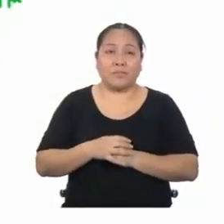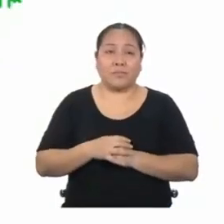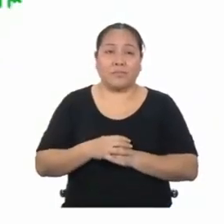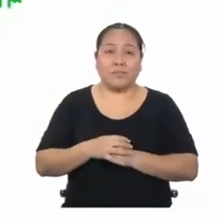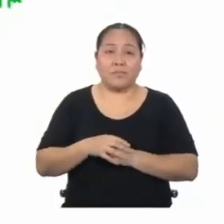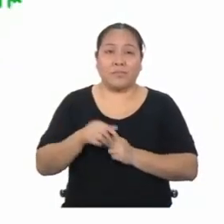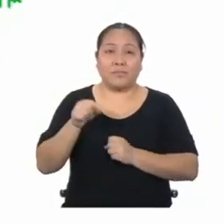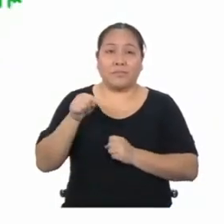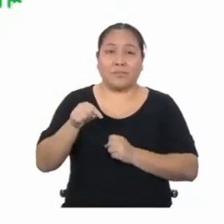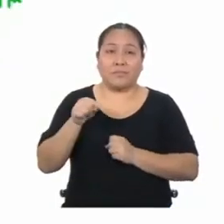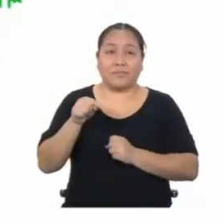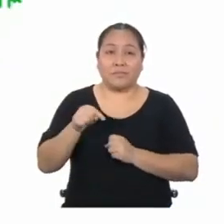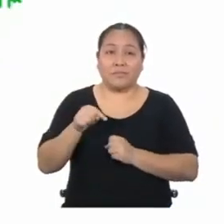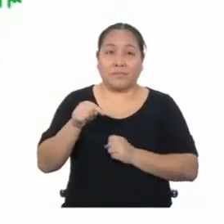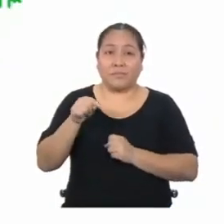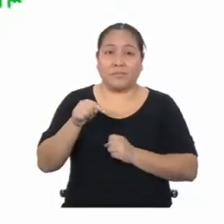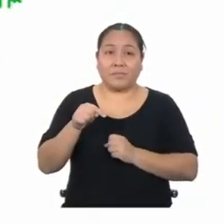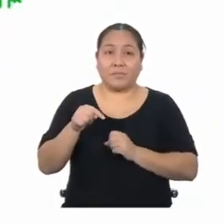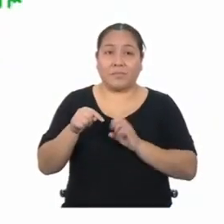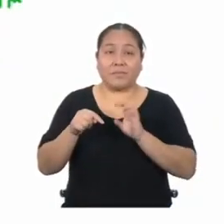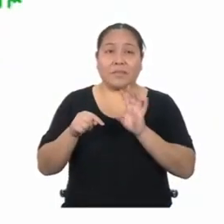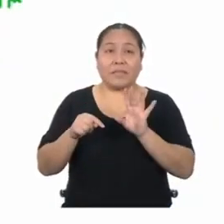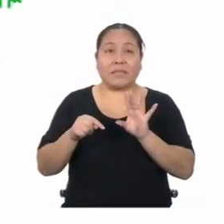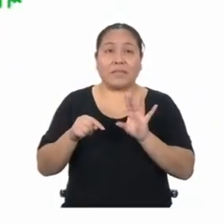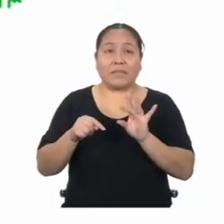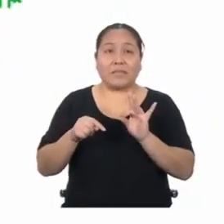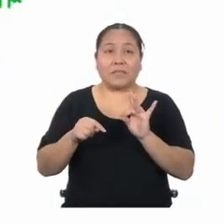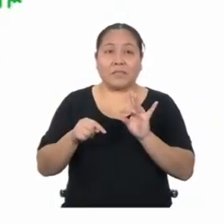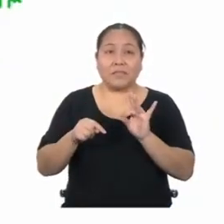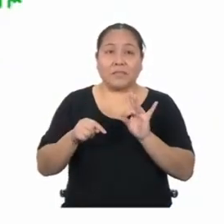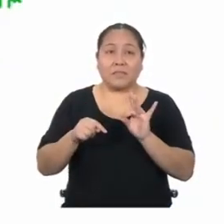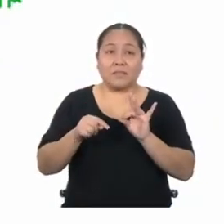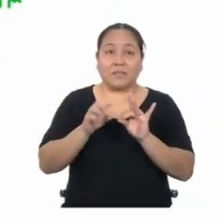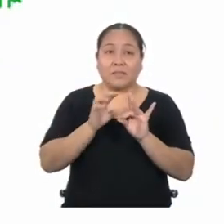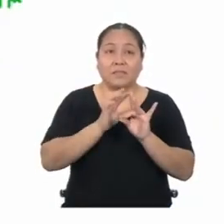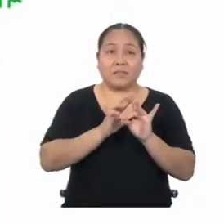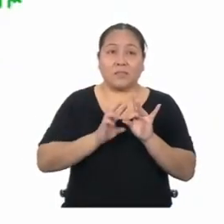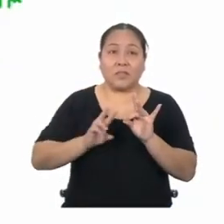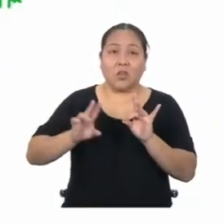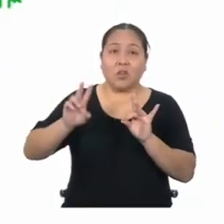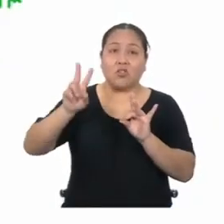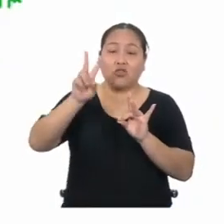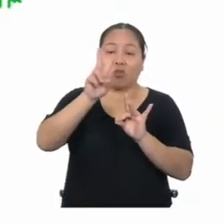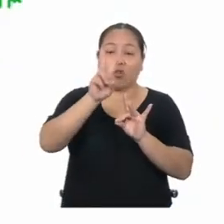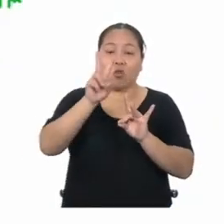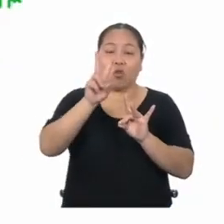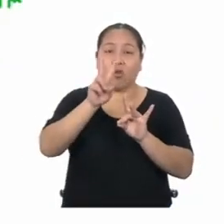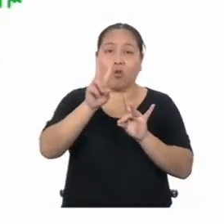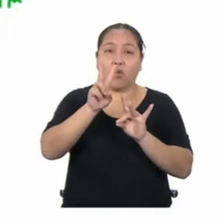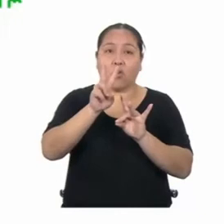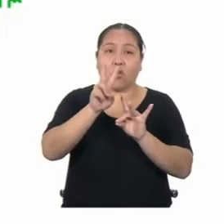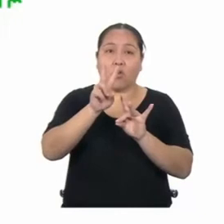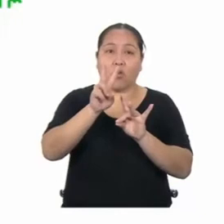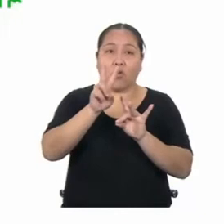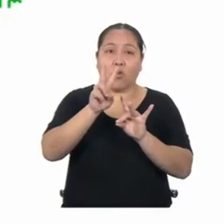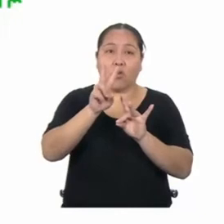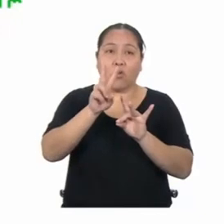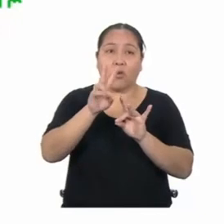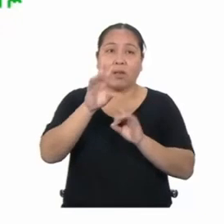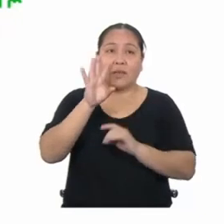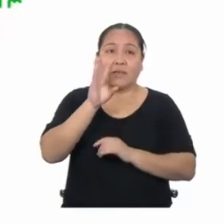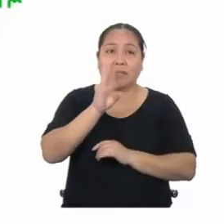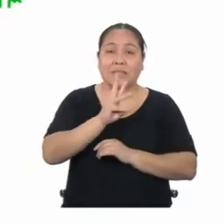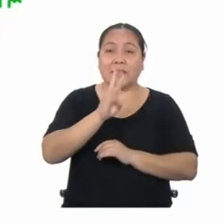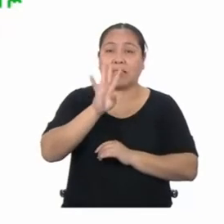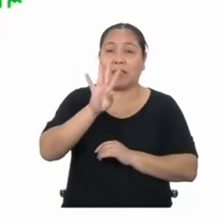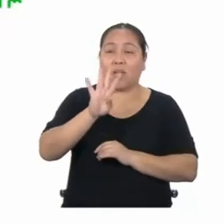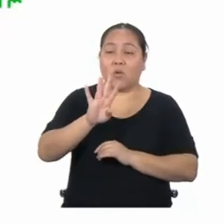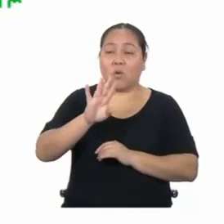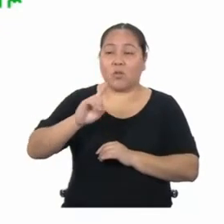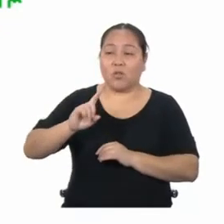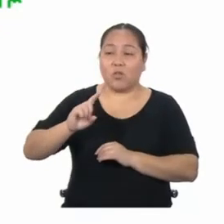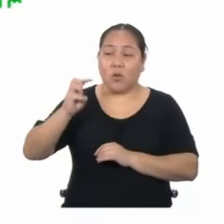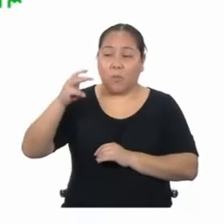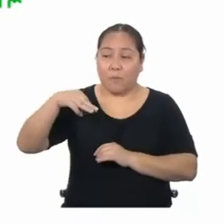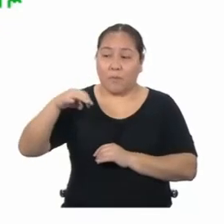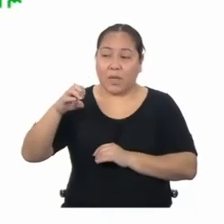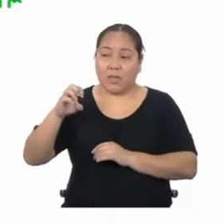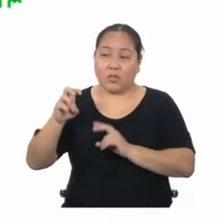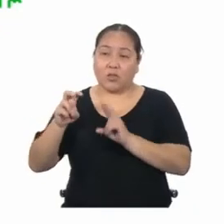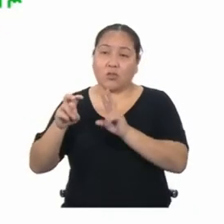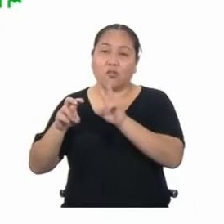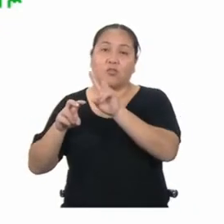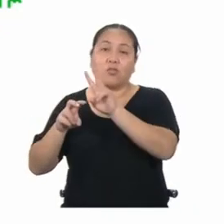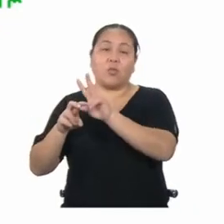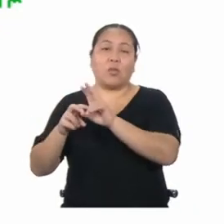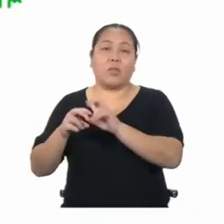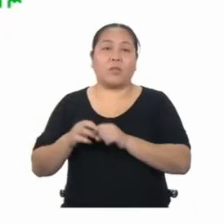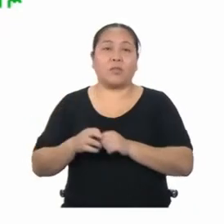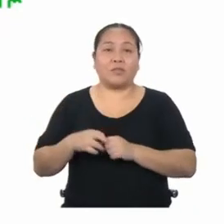Así, en este caso, el área de este cuadrado es 8 al cuadrado, 64 metros cuadrados. Ya